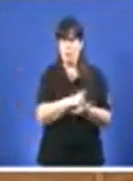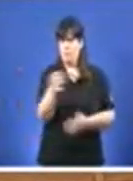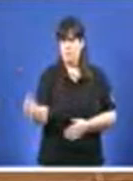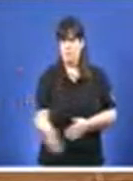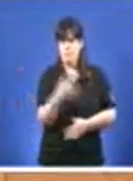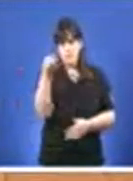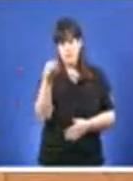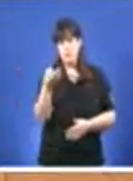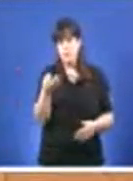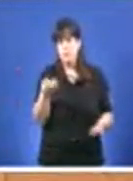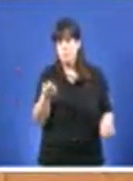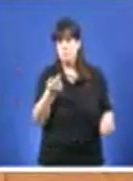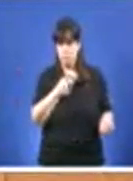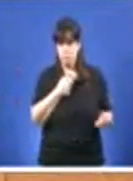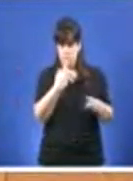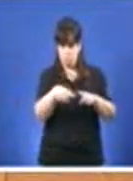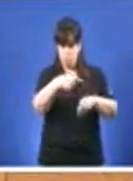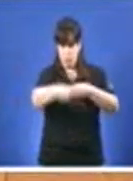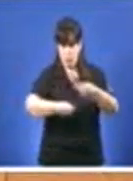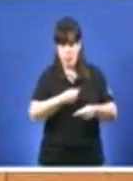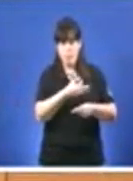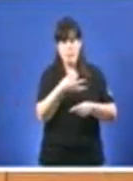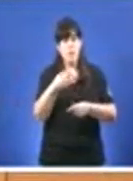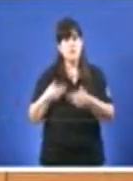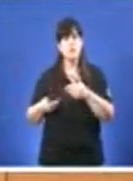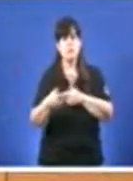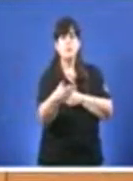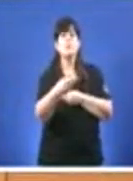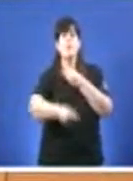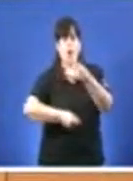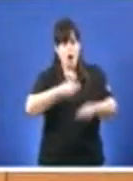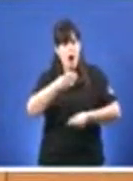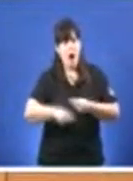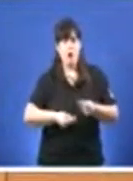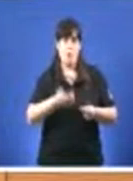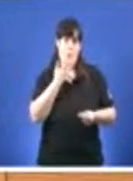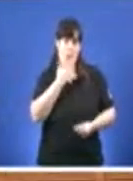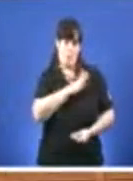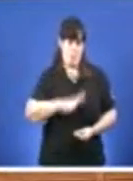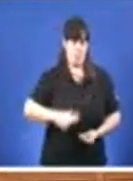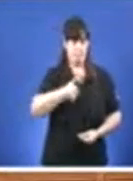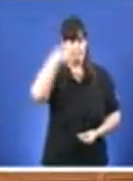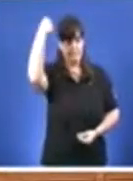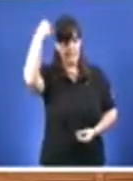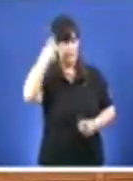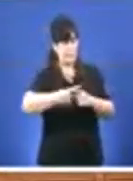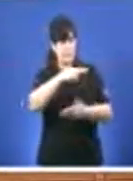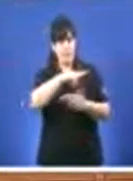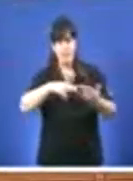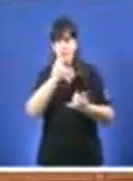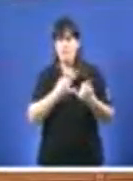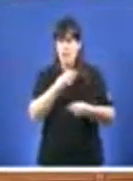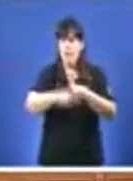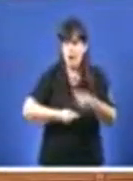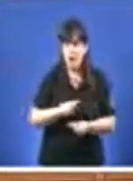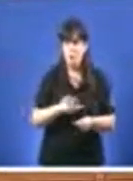disposto a actuar, sino que seguiréi actuando na mentras ese presidente da Xunta de Galicia. E me dá igual, exactamente igual,